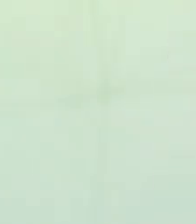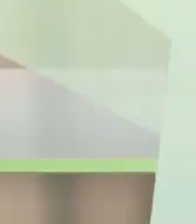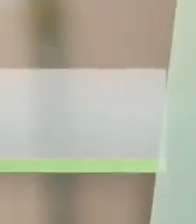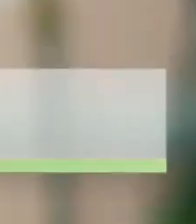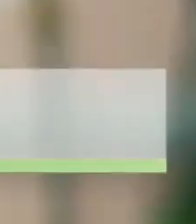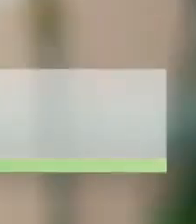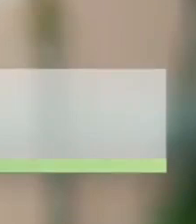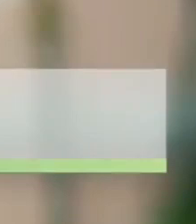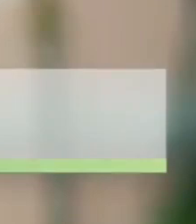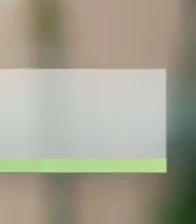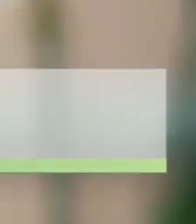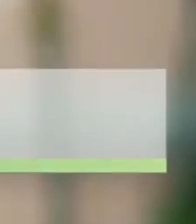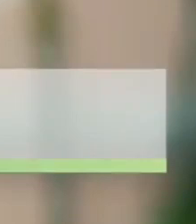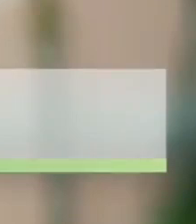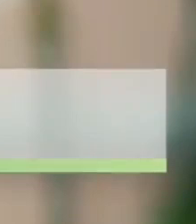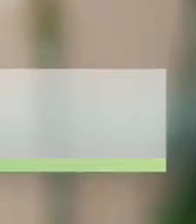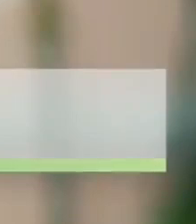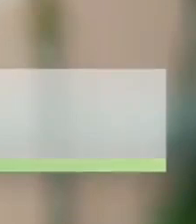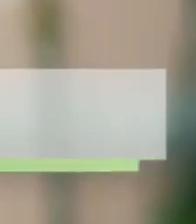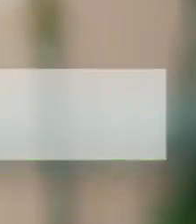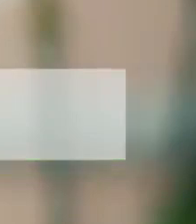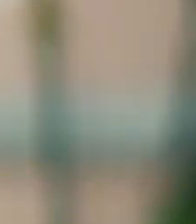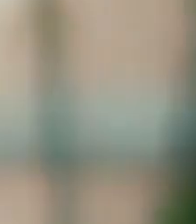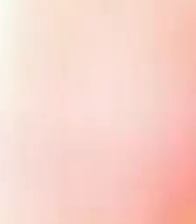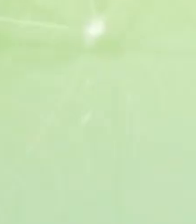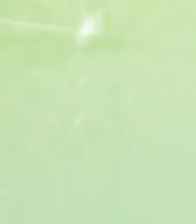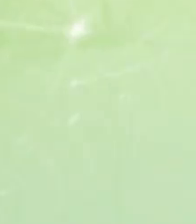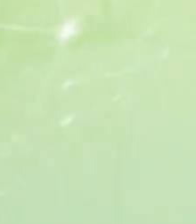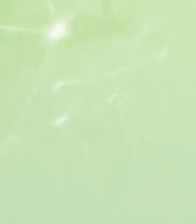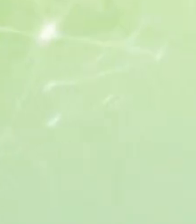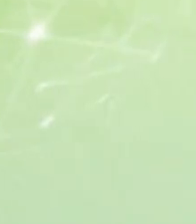Asesinaron en su despacho al ministro de Ambiente de República Dominicana.